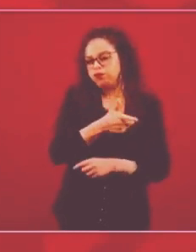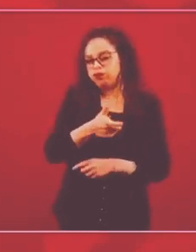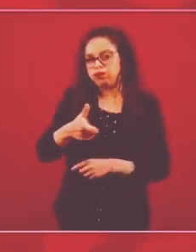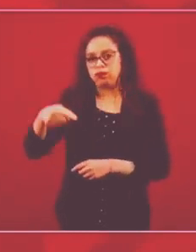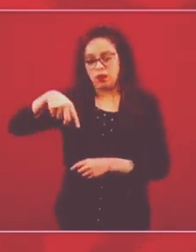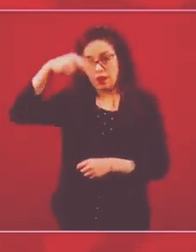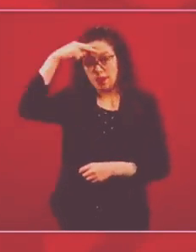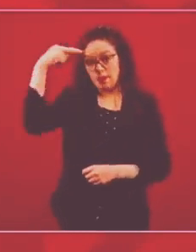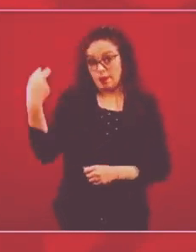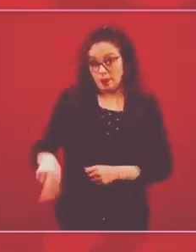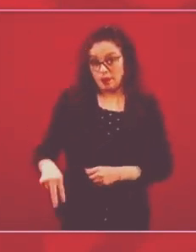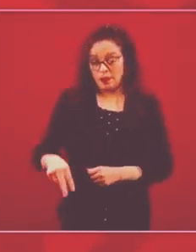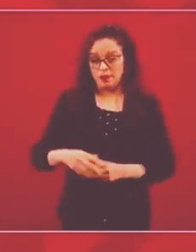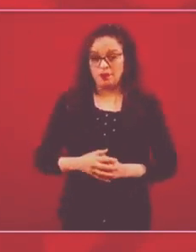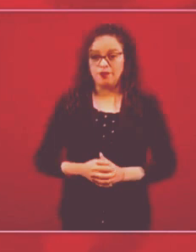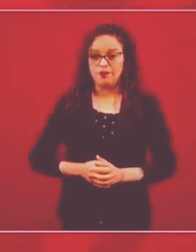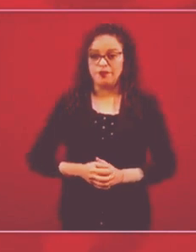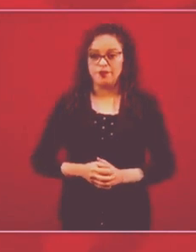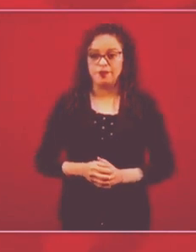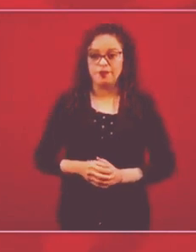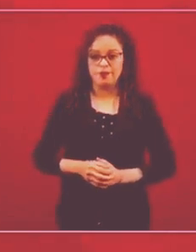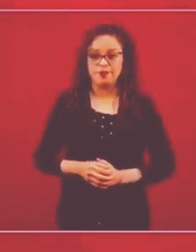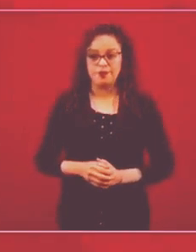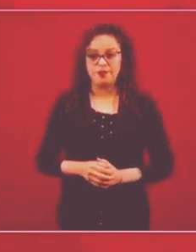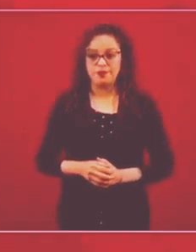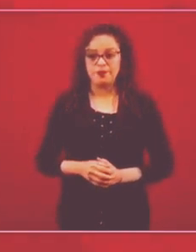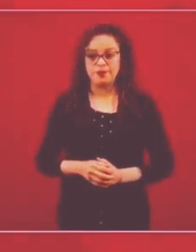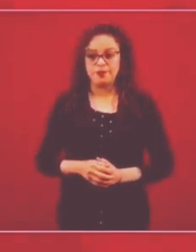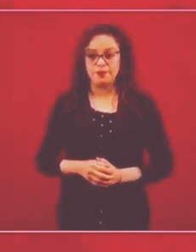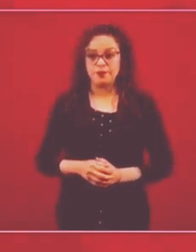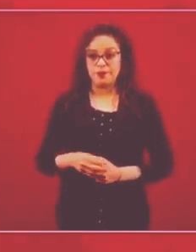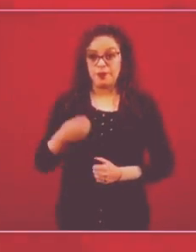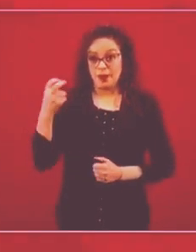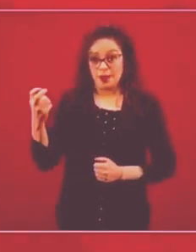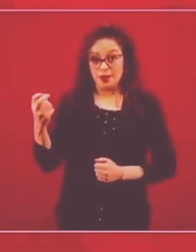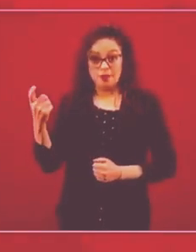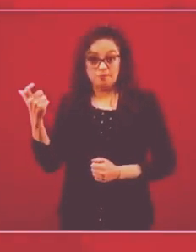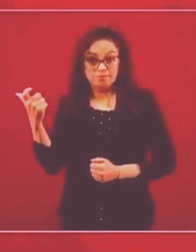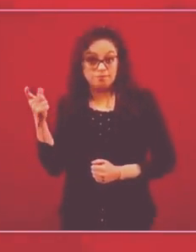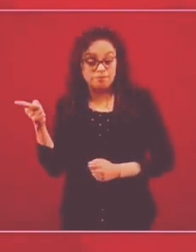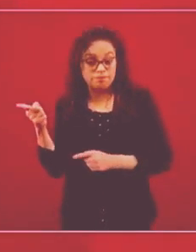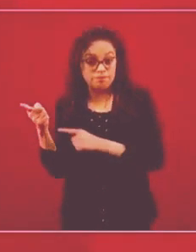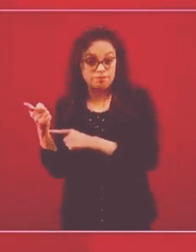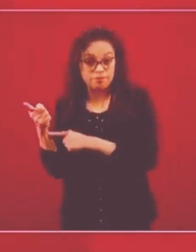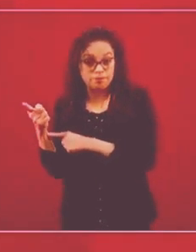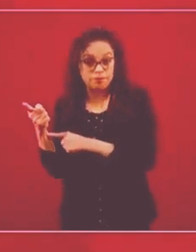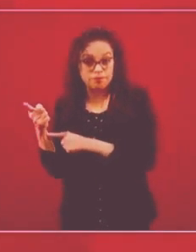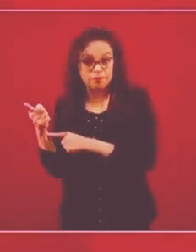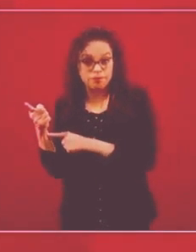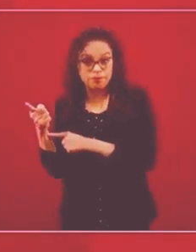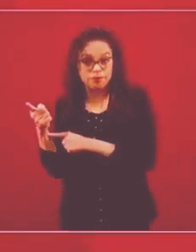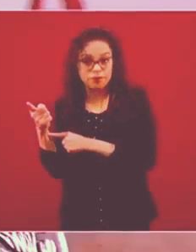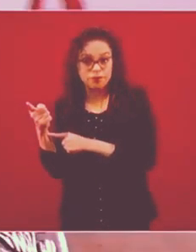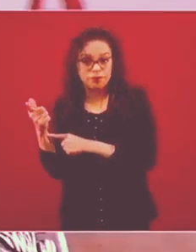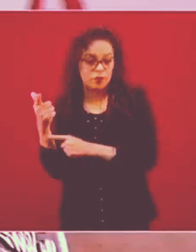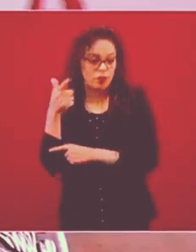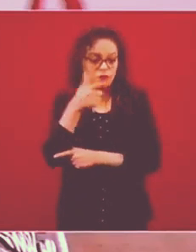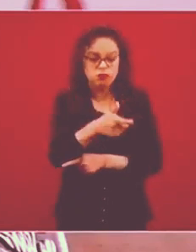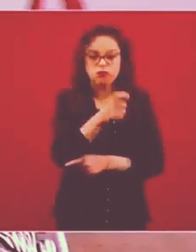Incluso con una de esas armas se le quitó la vida a un